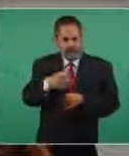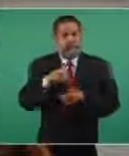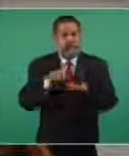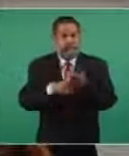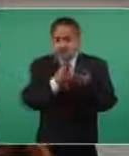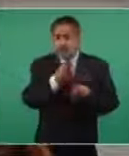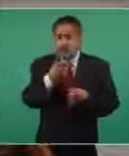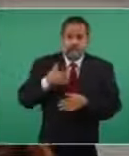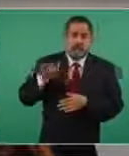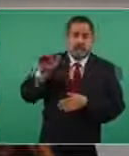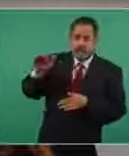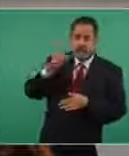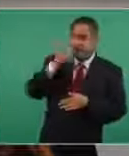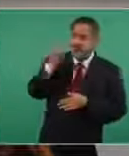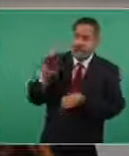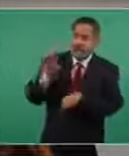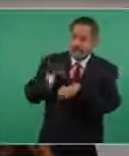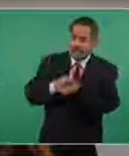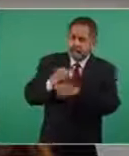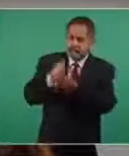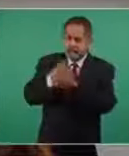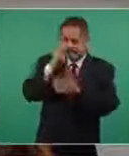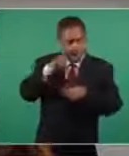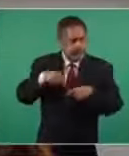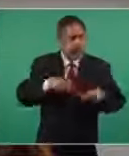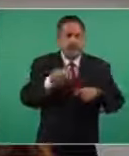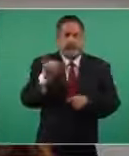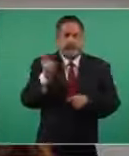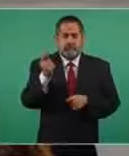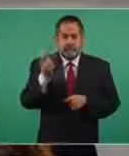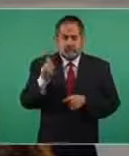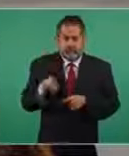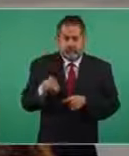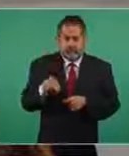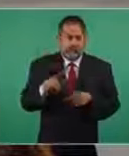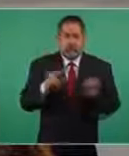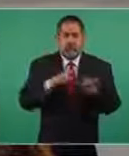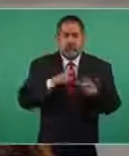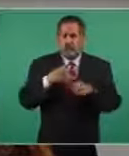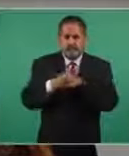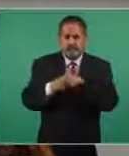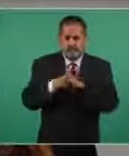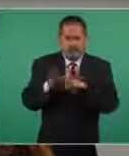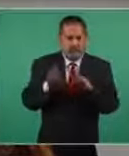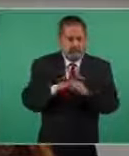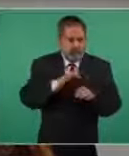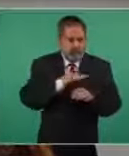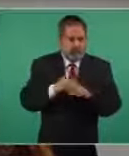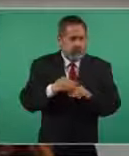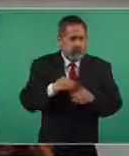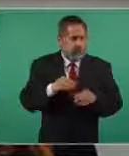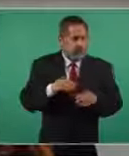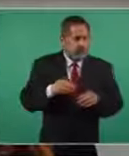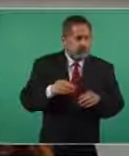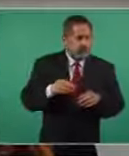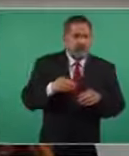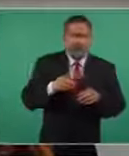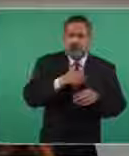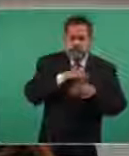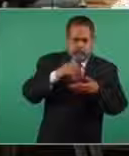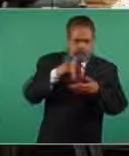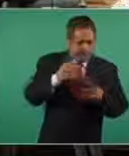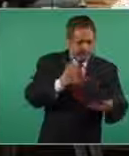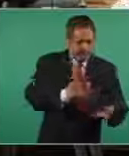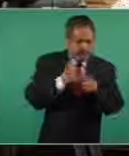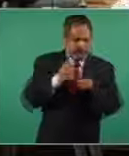solicitando el permiso para la pesca del atún con vara que no representan una competencia desleal. Los han